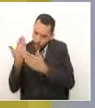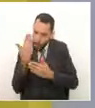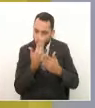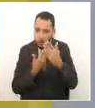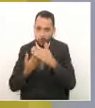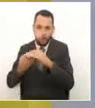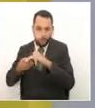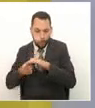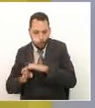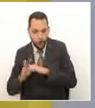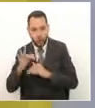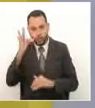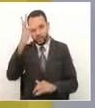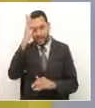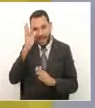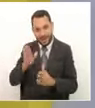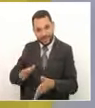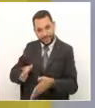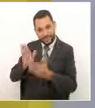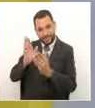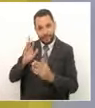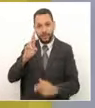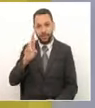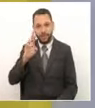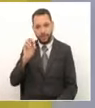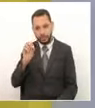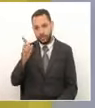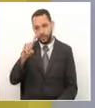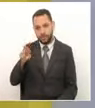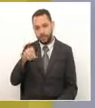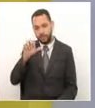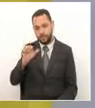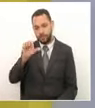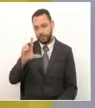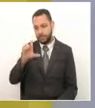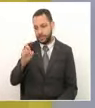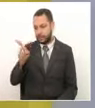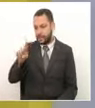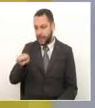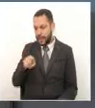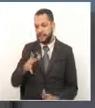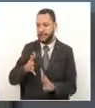Rosales o sea esto es algo que me parece importante que contextualicemos ante la opinión pública